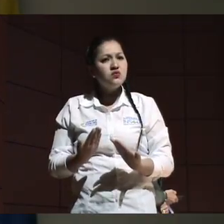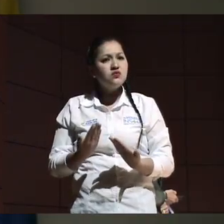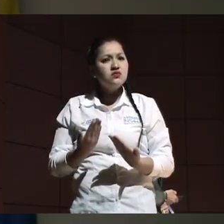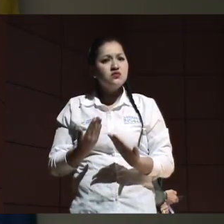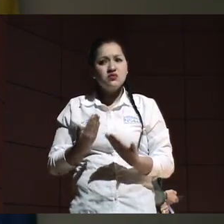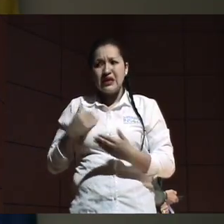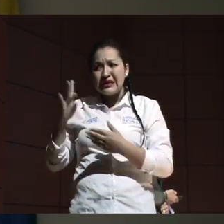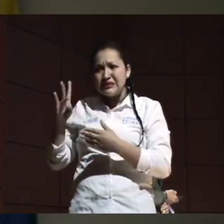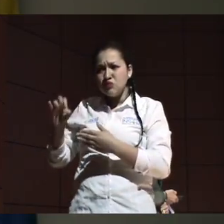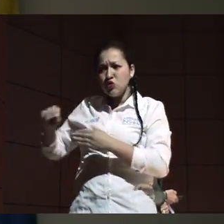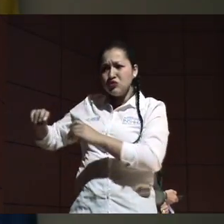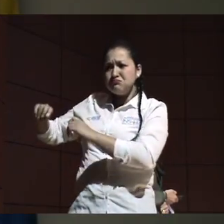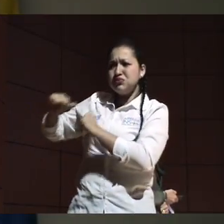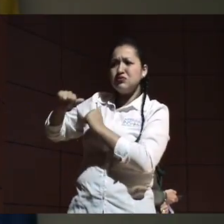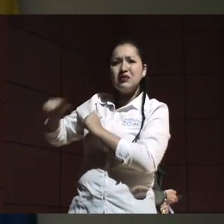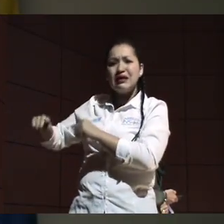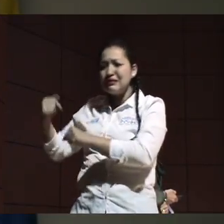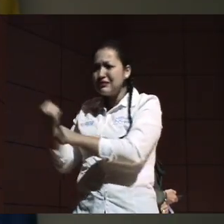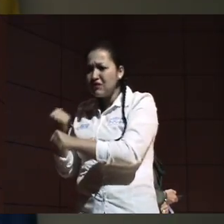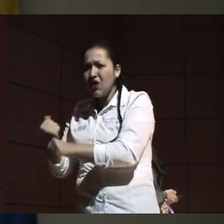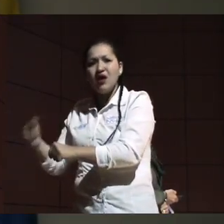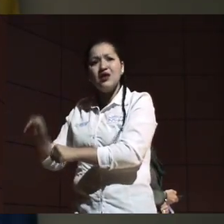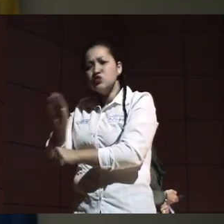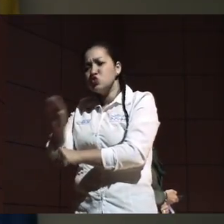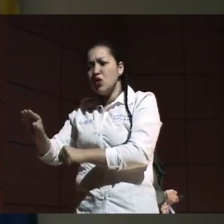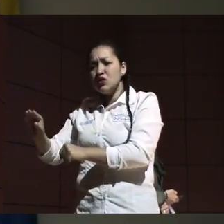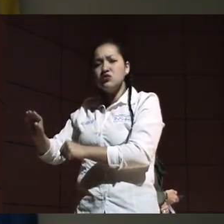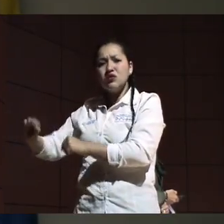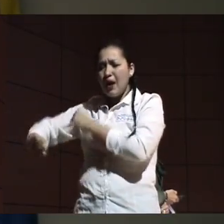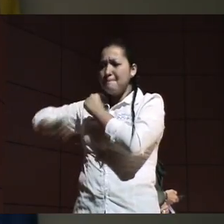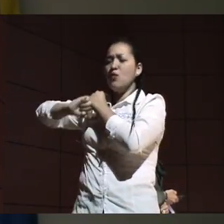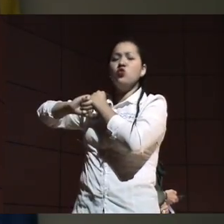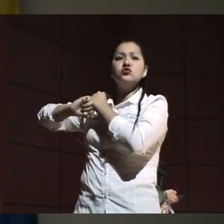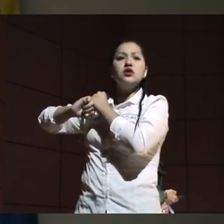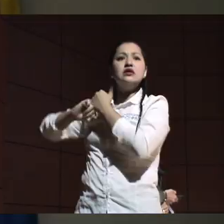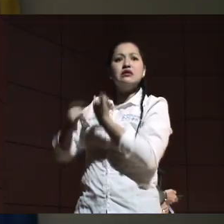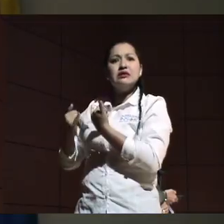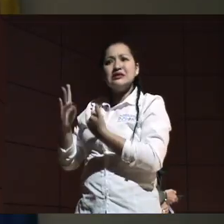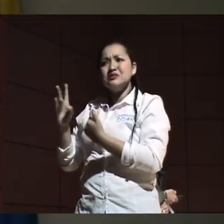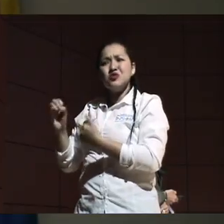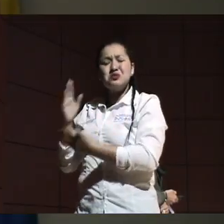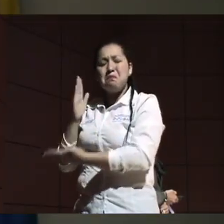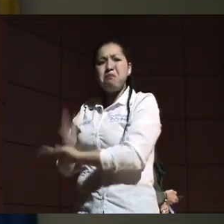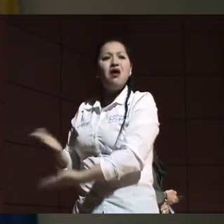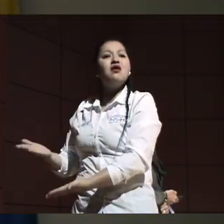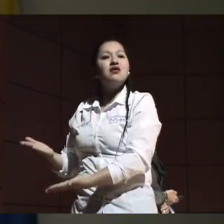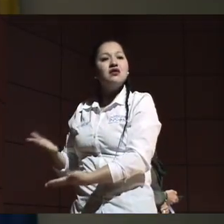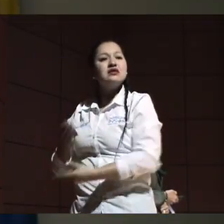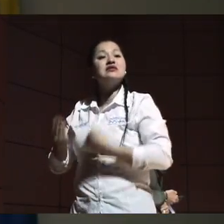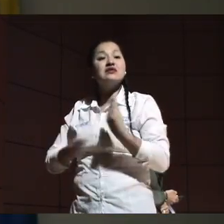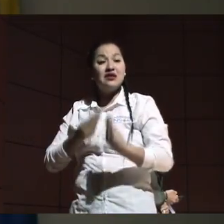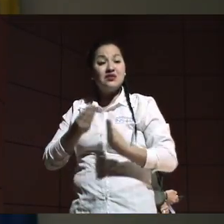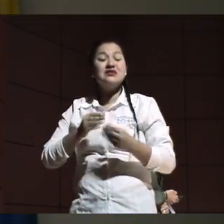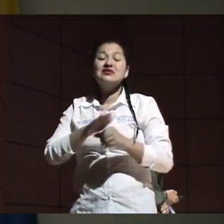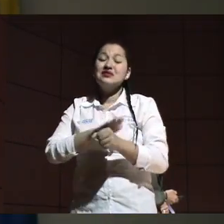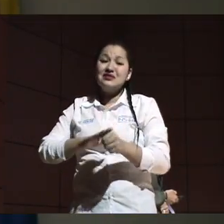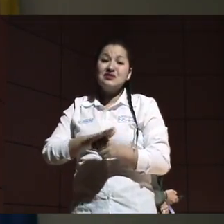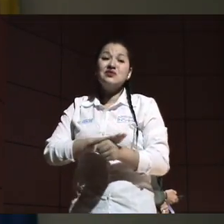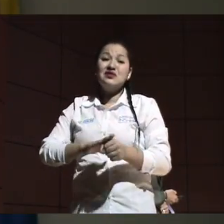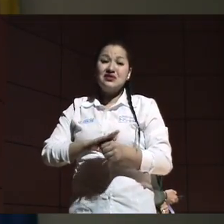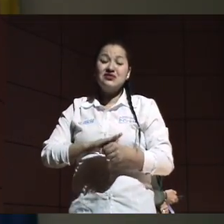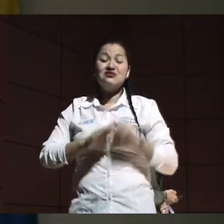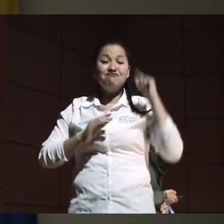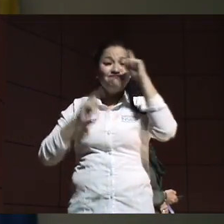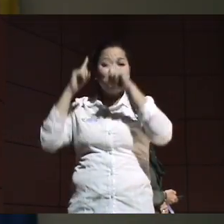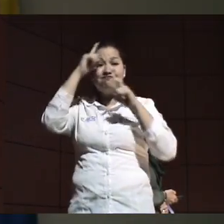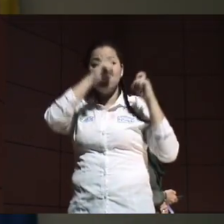ingresos de mi hogar? Es todo un compendio de situaciones que no solamente llevan al paciente a pensar en